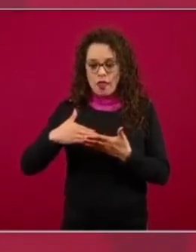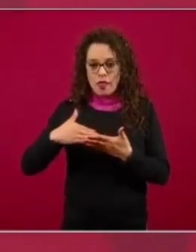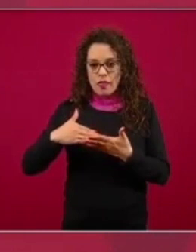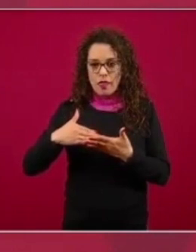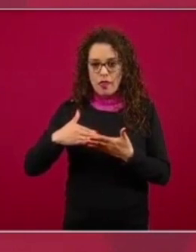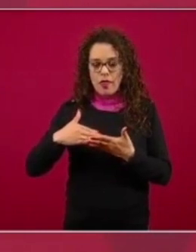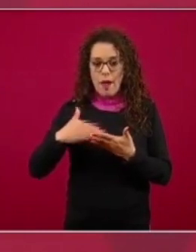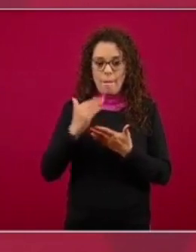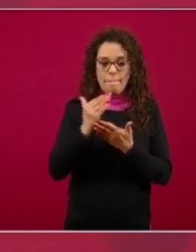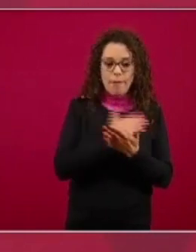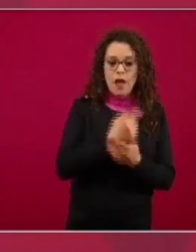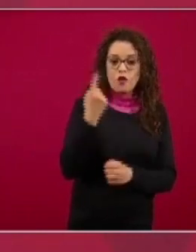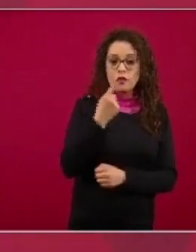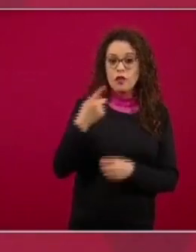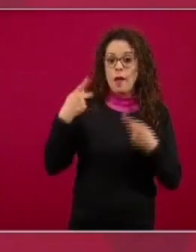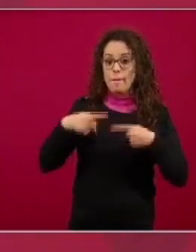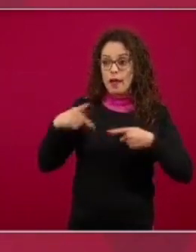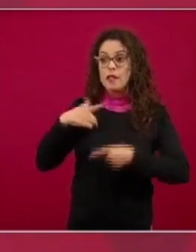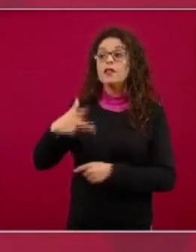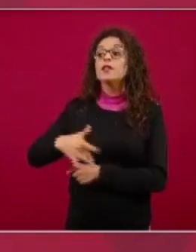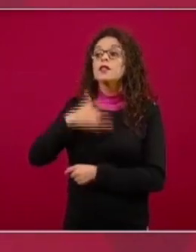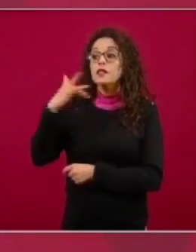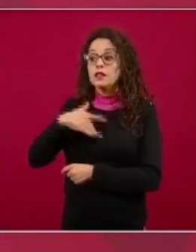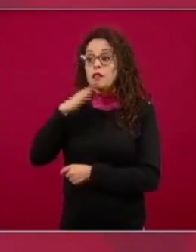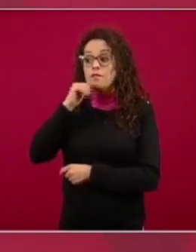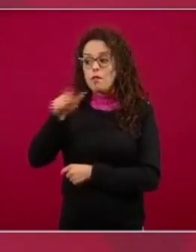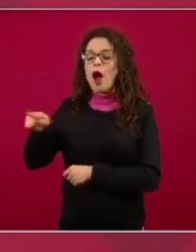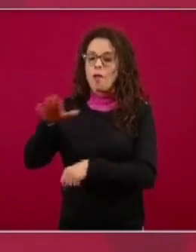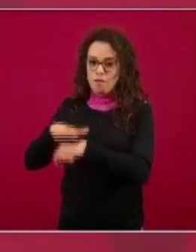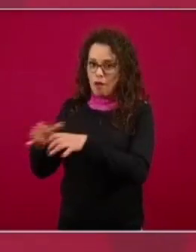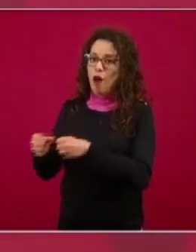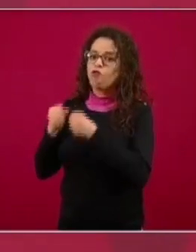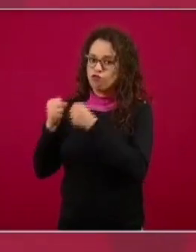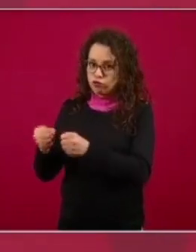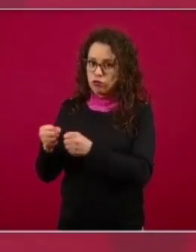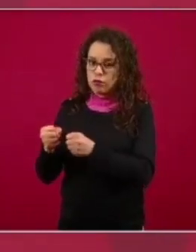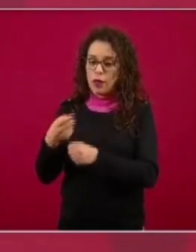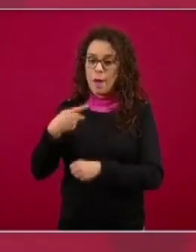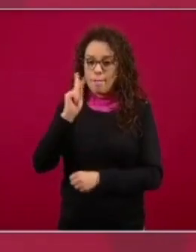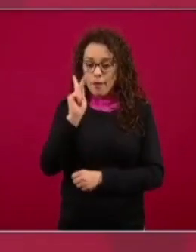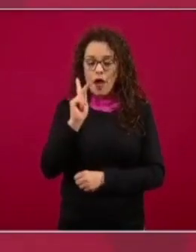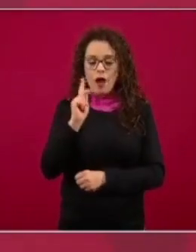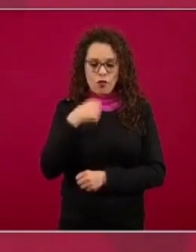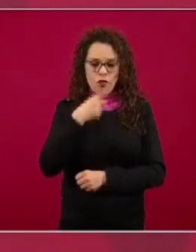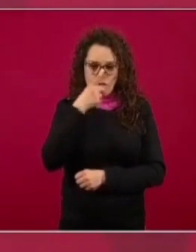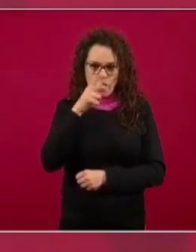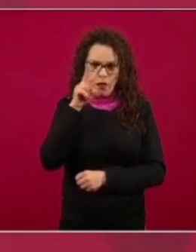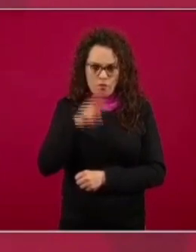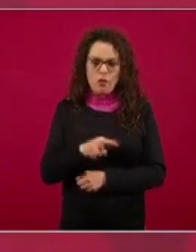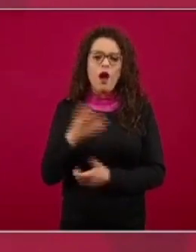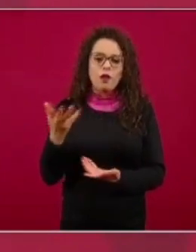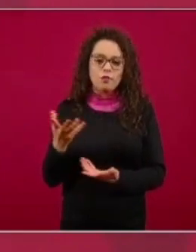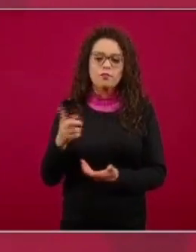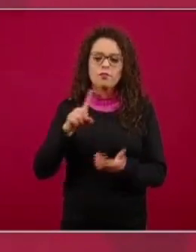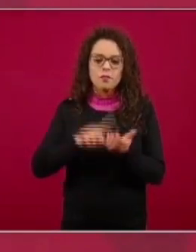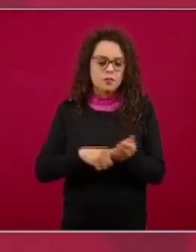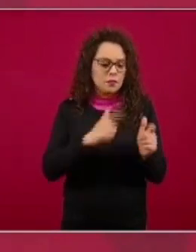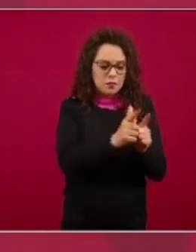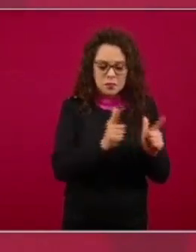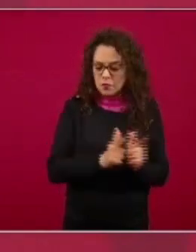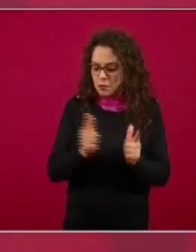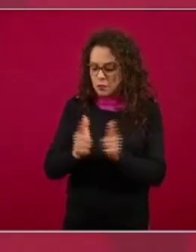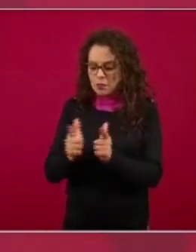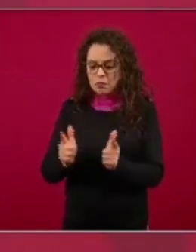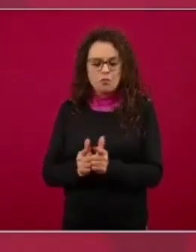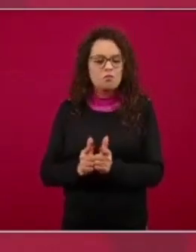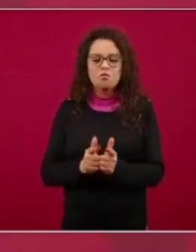pero estos estudios insisto son en escenarios muy seleccionados con poblaciones muy sesgadas por